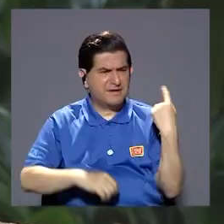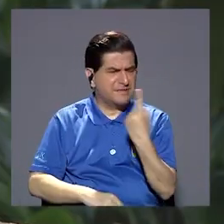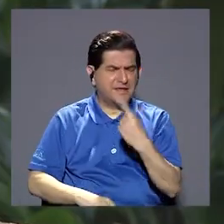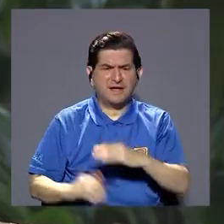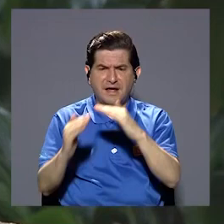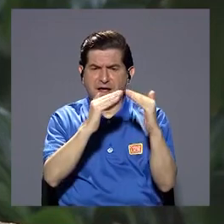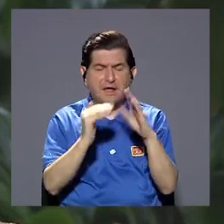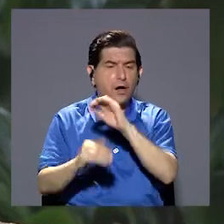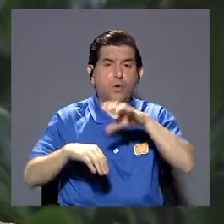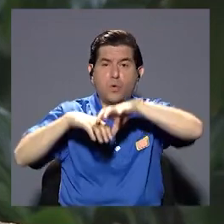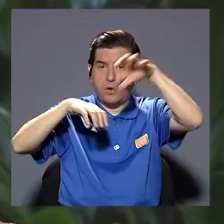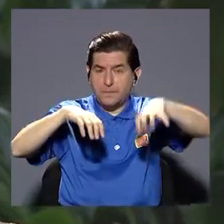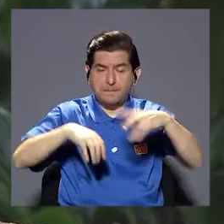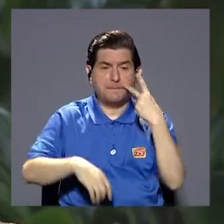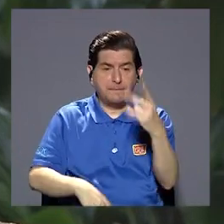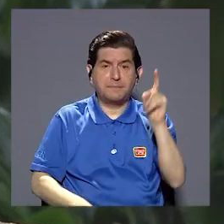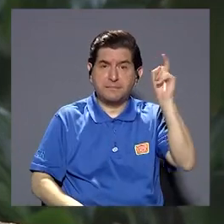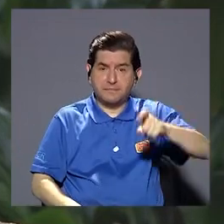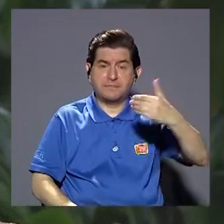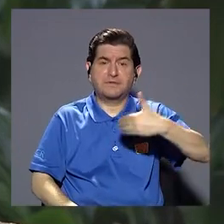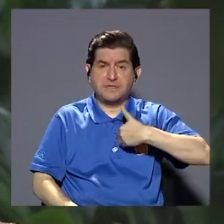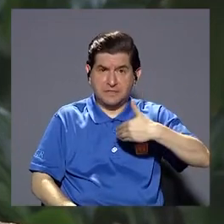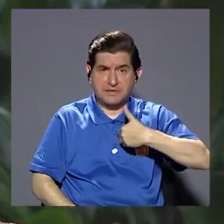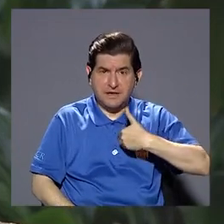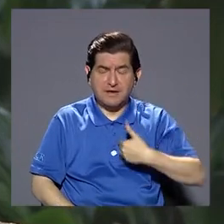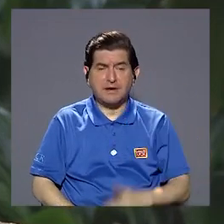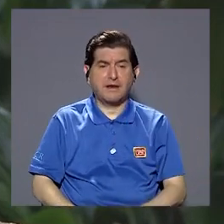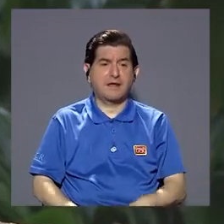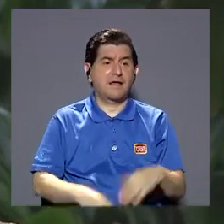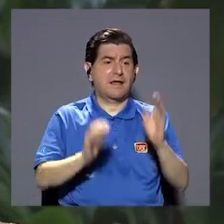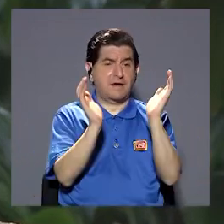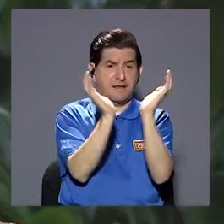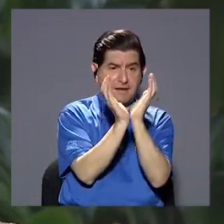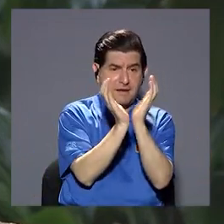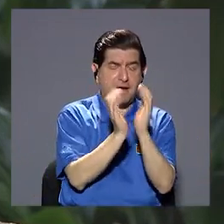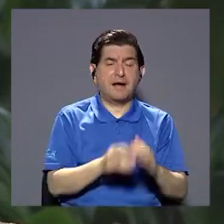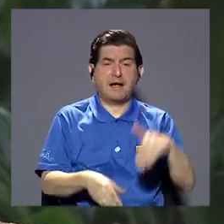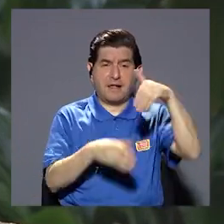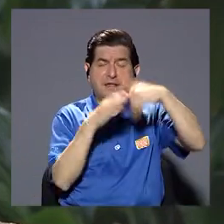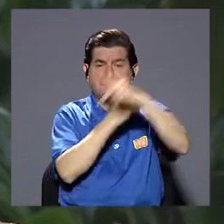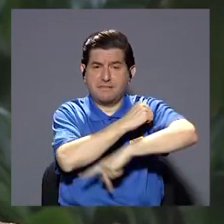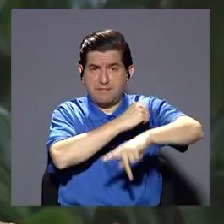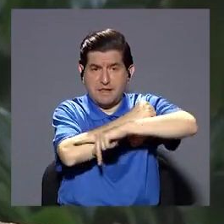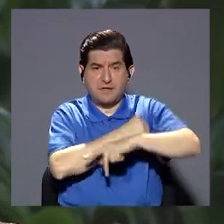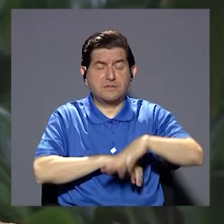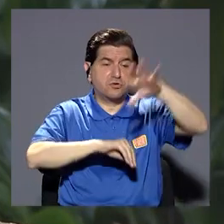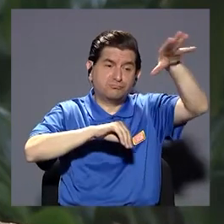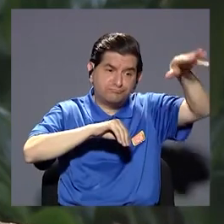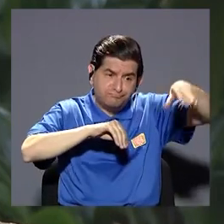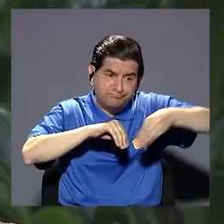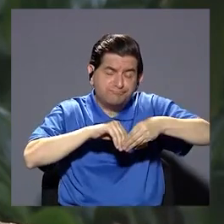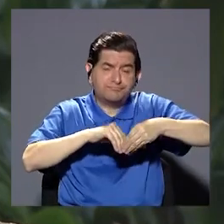mencionaba ahora pues hay que irse como actualizando introduciéndose un poco en la dinámica de cada población o de cada cantón y viendo las